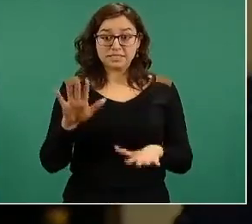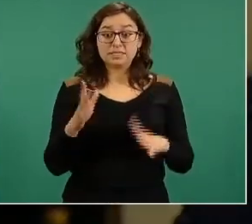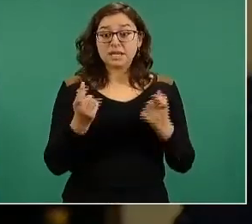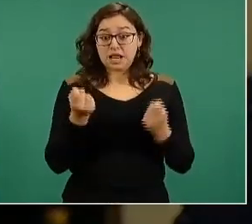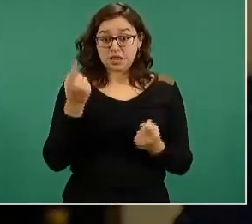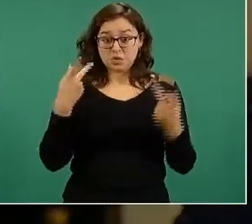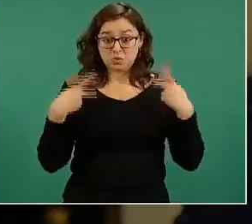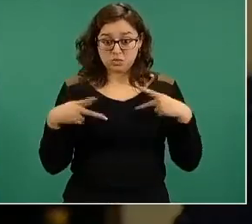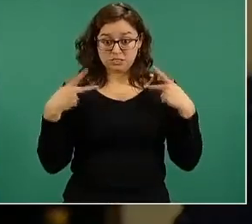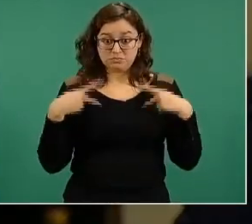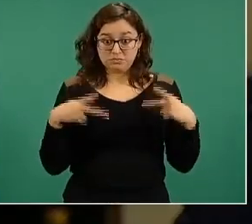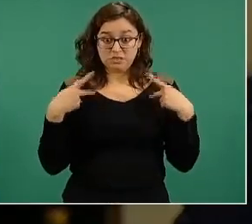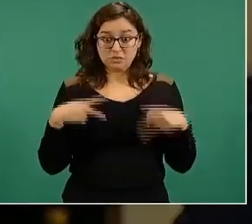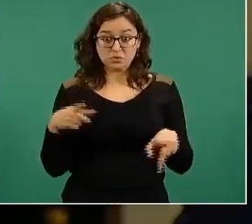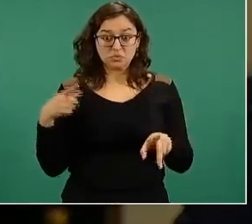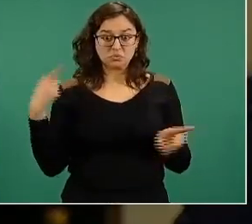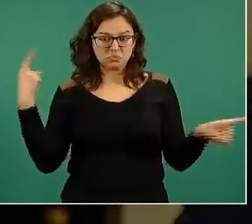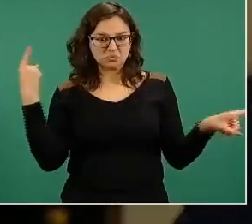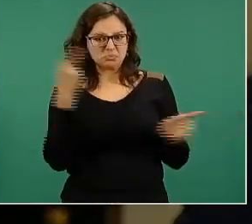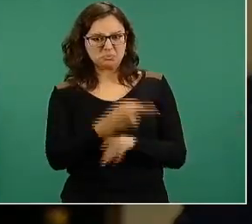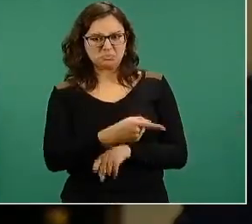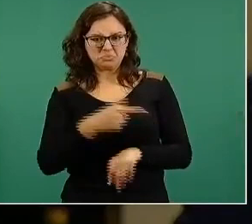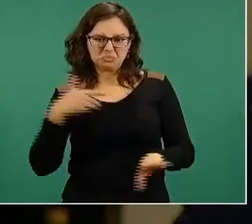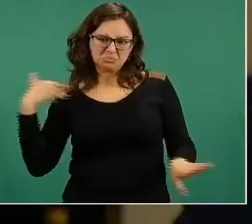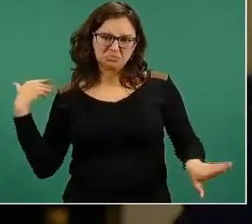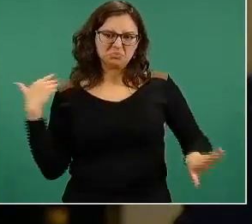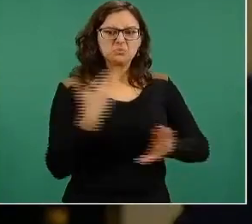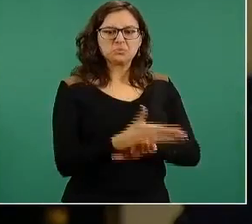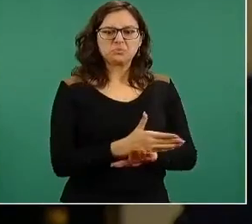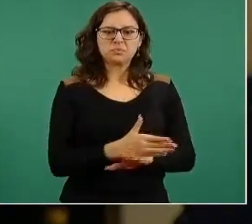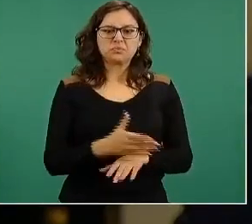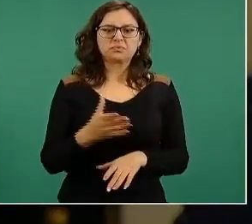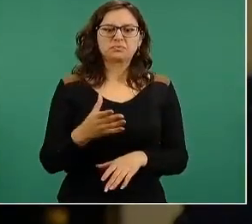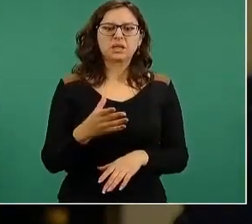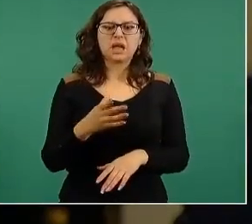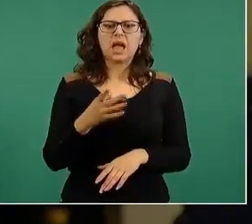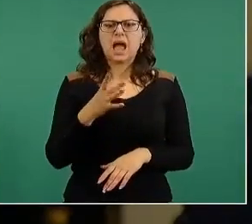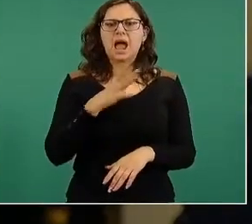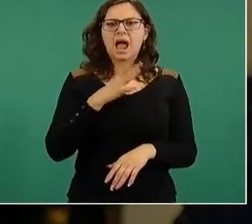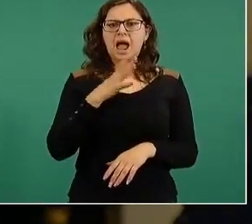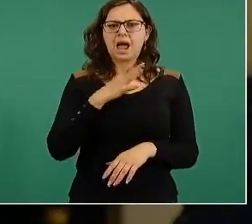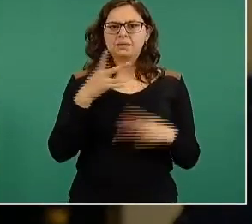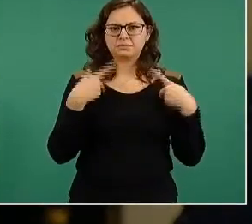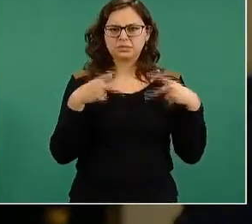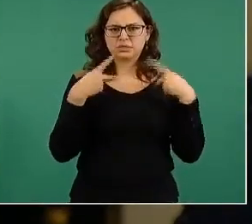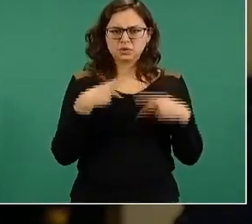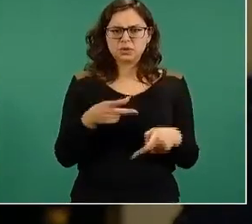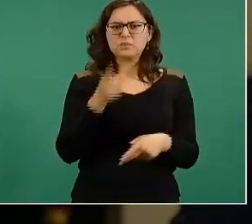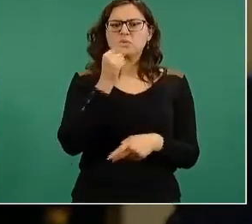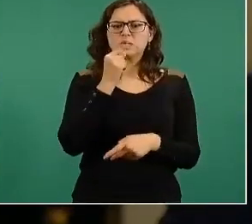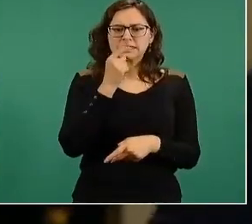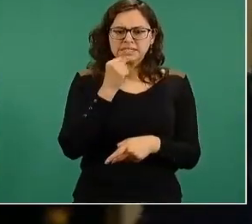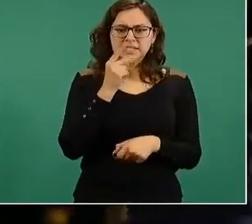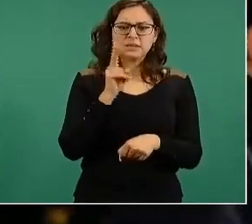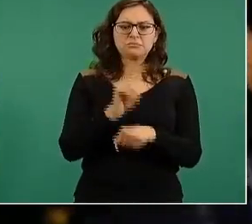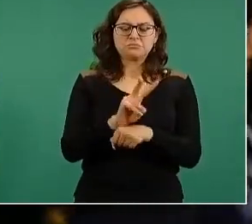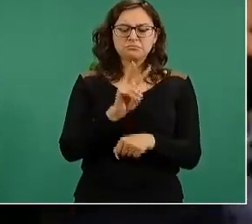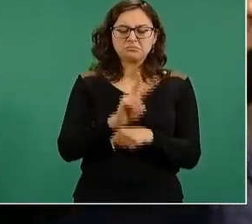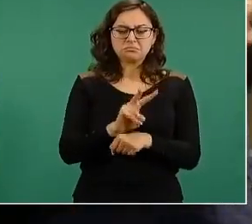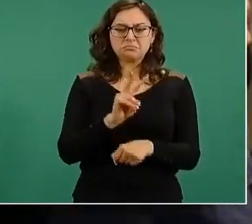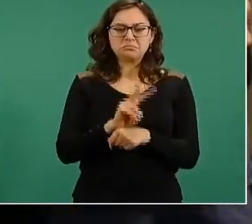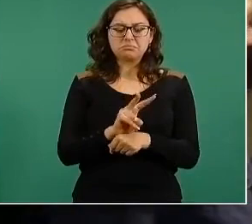realmente humillantes. Tenemos testimonios de policías, de inspectores que nos